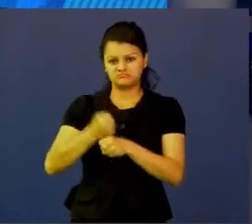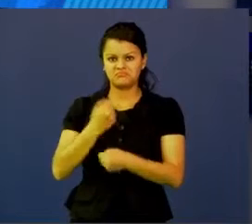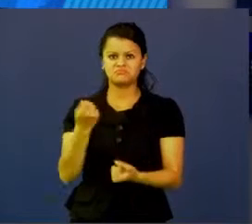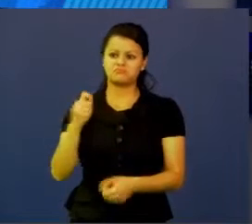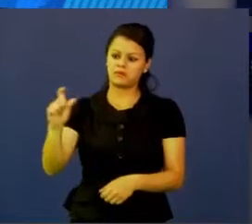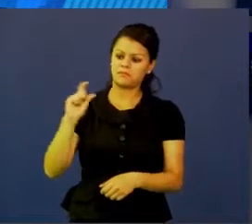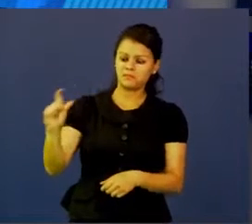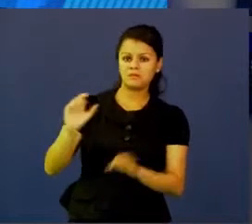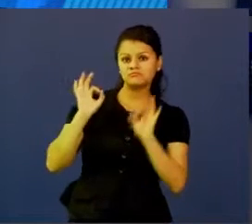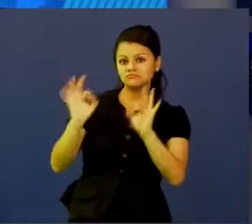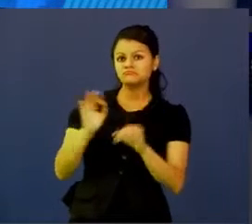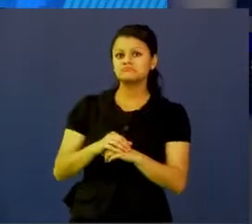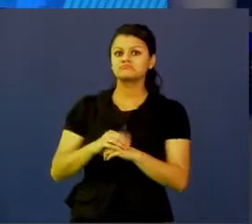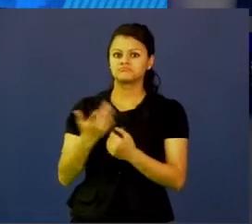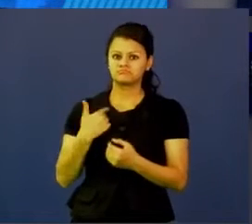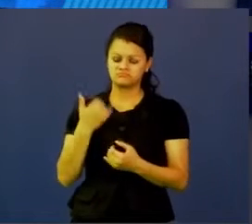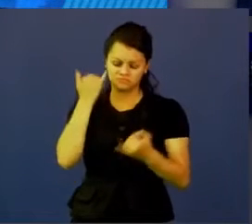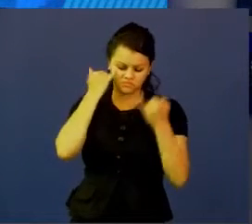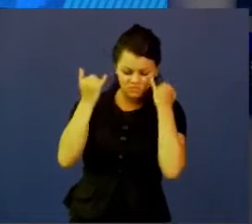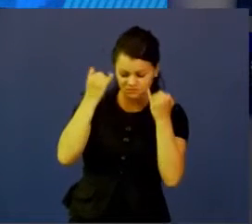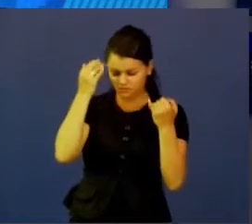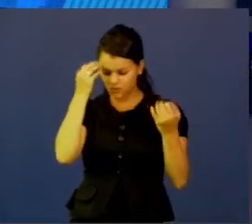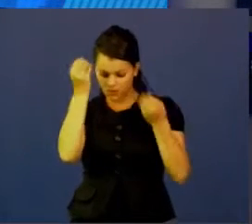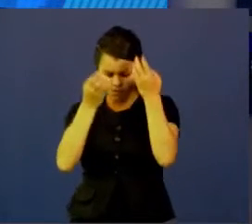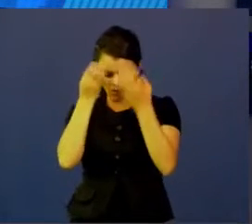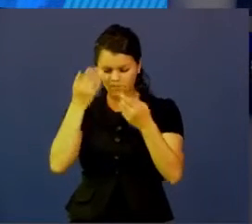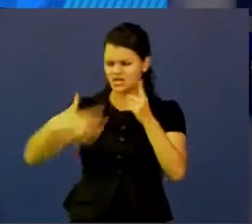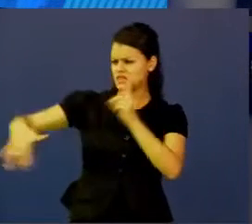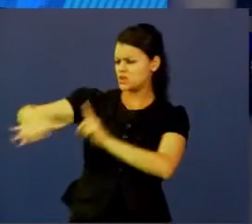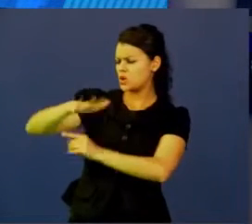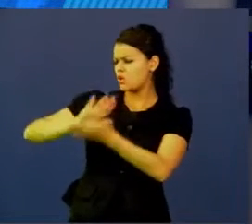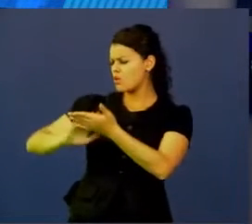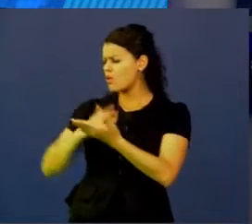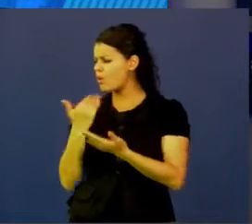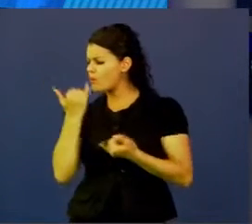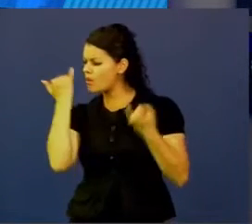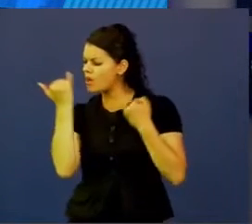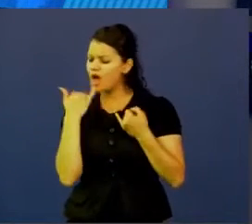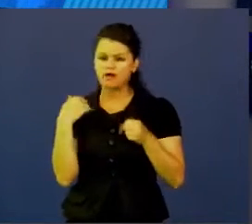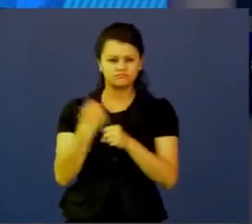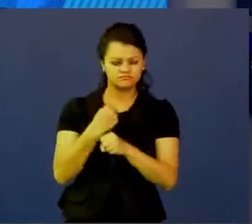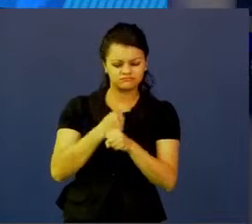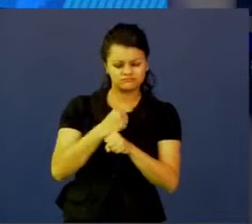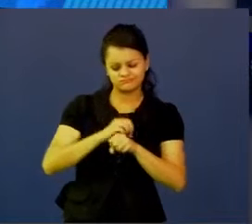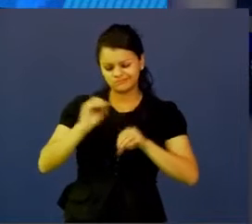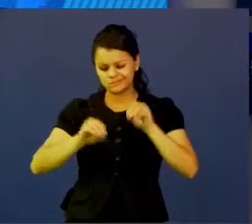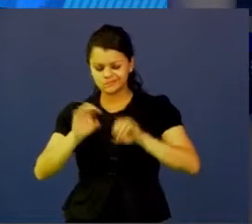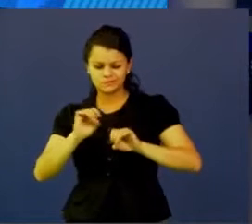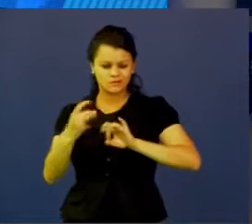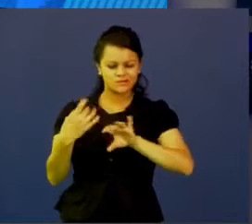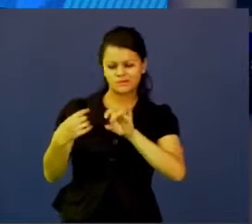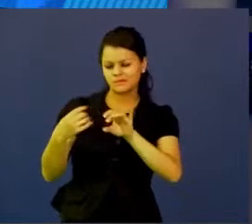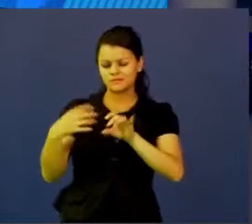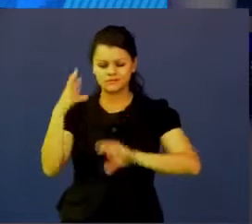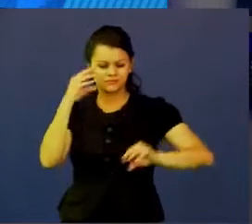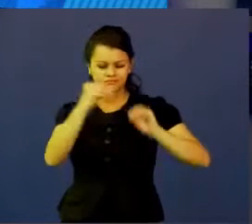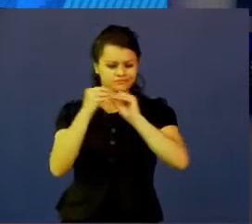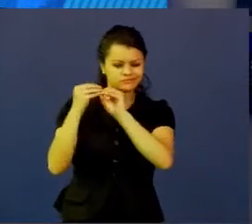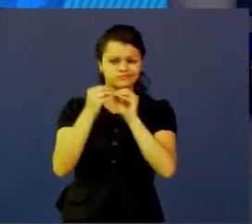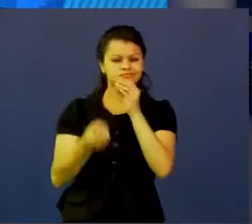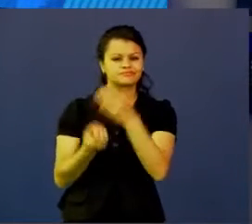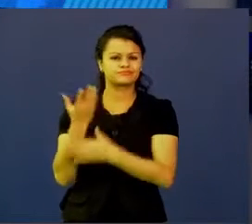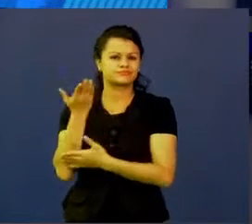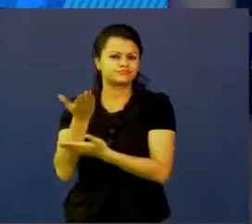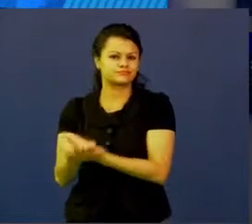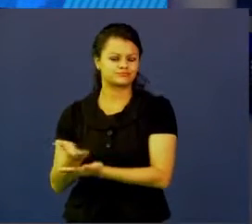y van además a desarrollar soluciones para su entorno. Y ahí vamos a trabajar bastante, creemos en las soluciones para el entorno. Bueno,